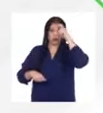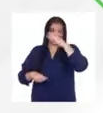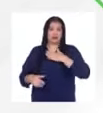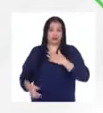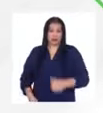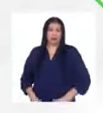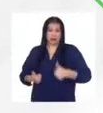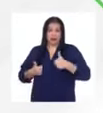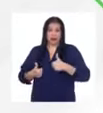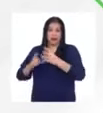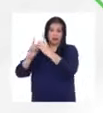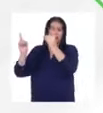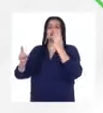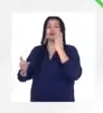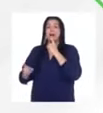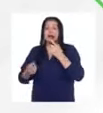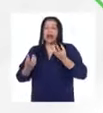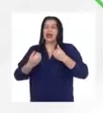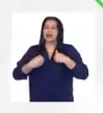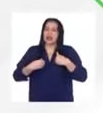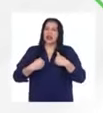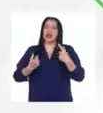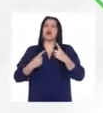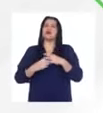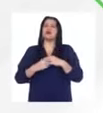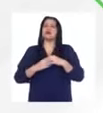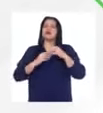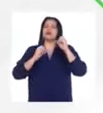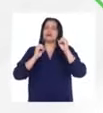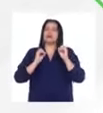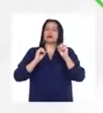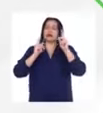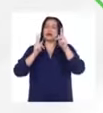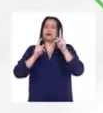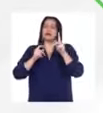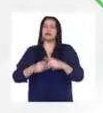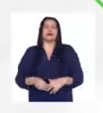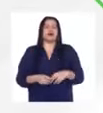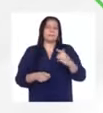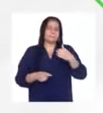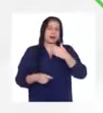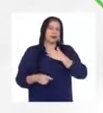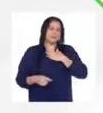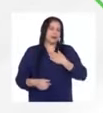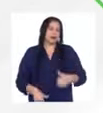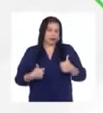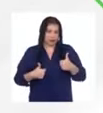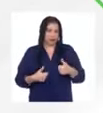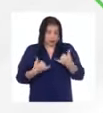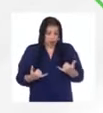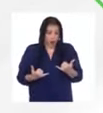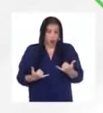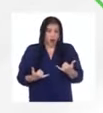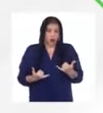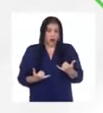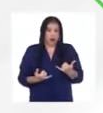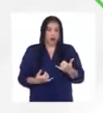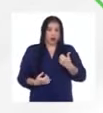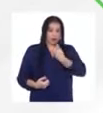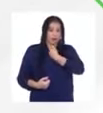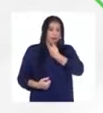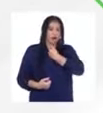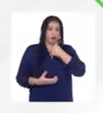tenga propósito, que no haya pasado en vano. Y que hoy día me permita, en mi caso